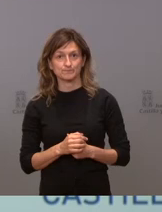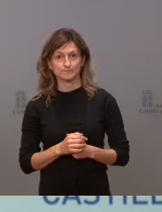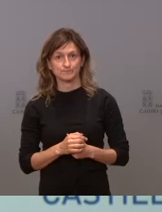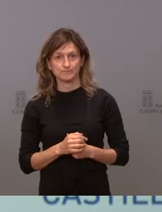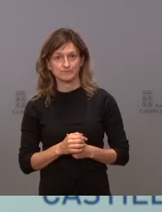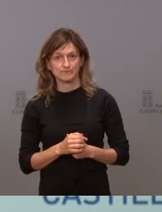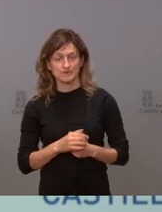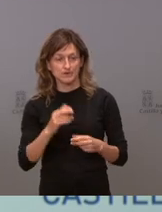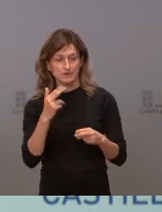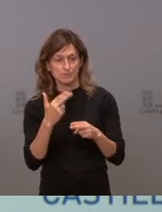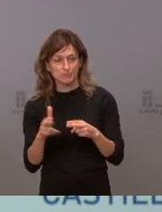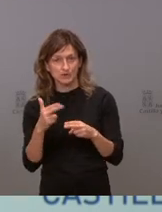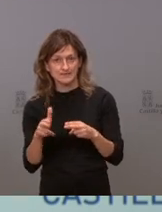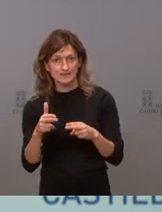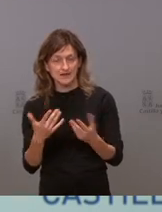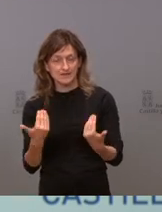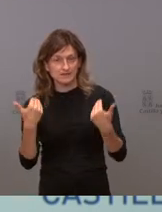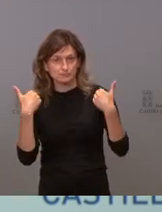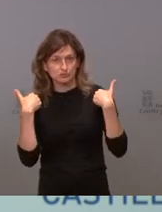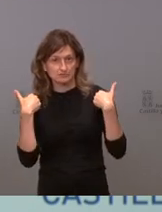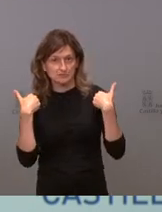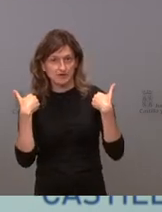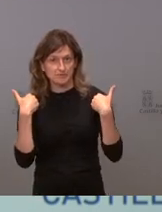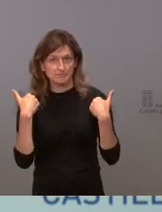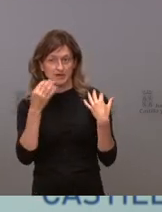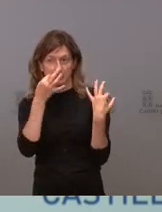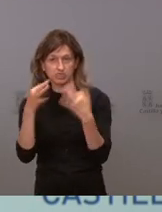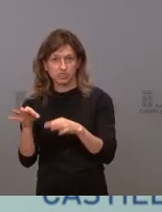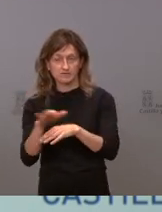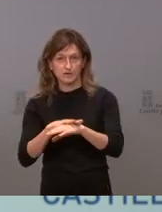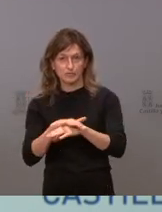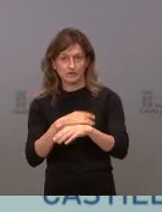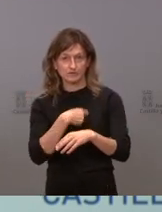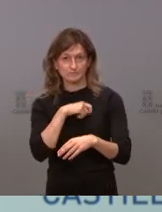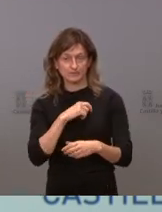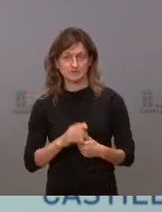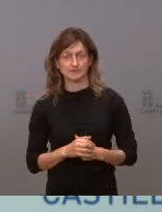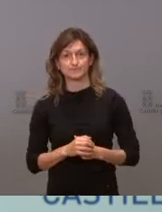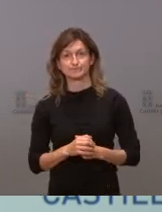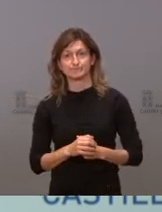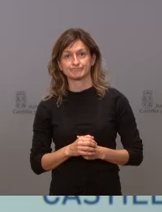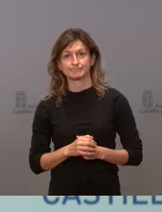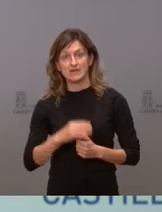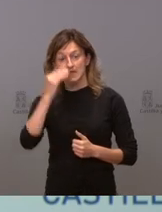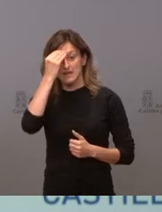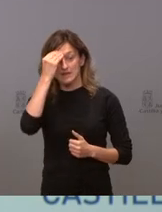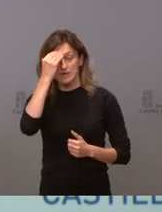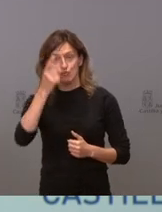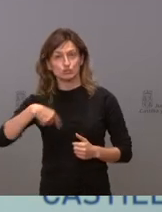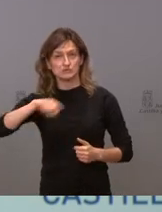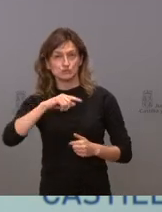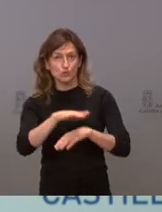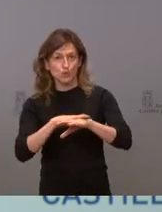la política de ilusión de responsabilidades del gobierno central. Eso están las encuestas. Y yo creo que nuestro gobierno